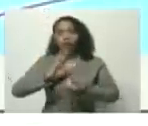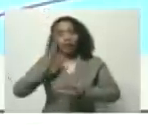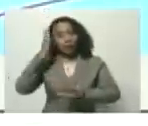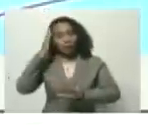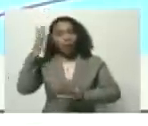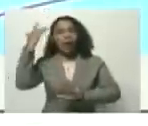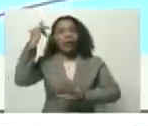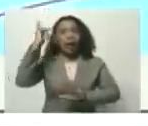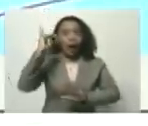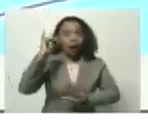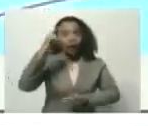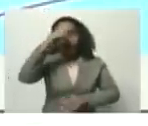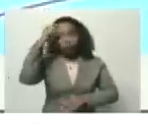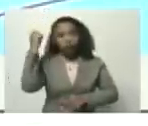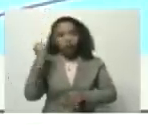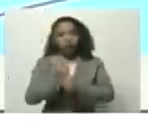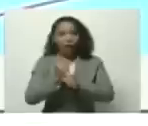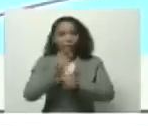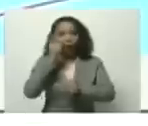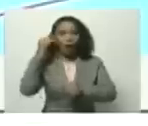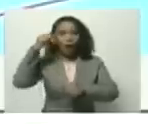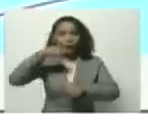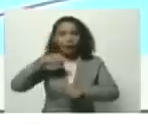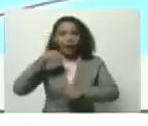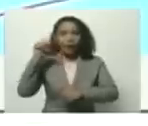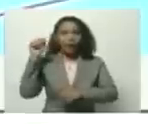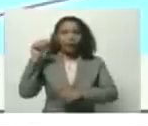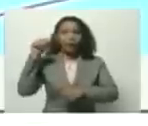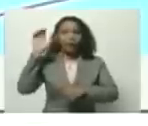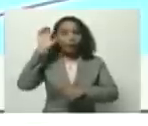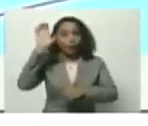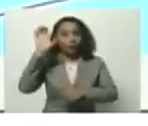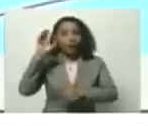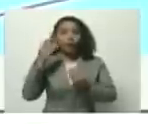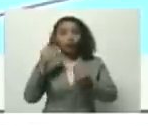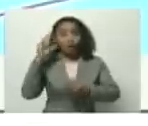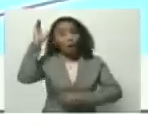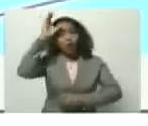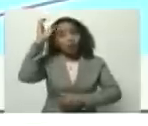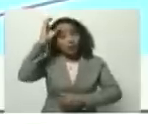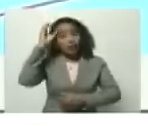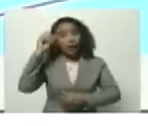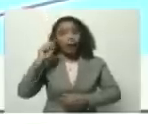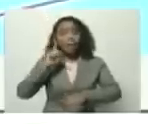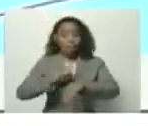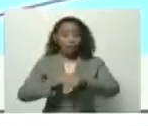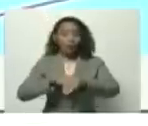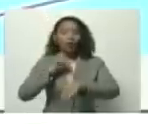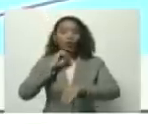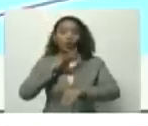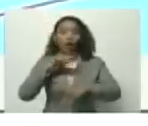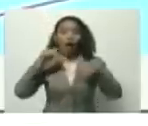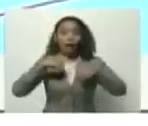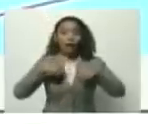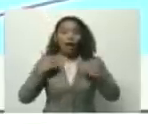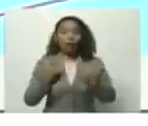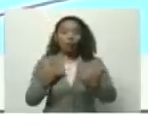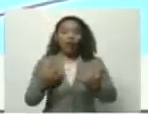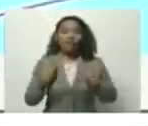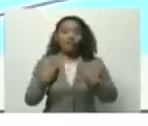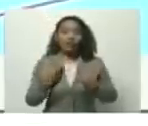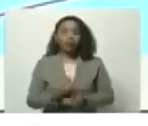los trabajadores y las trabajadoras del país mucha conciencia del momento histórico que vivimos hemos